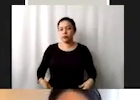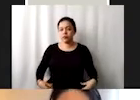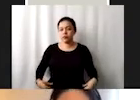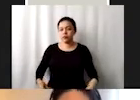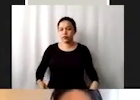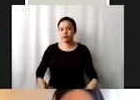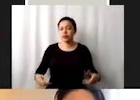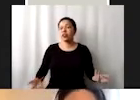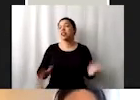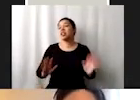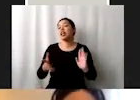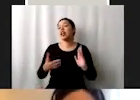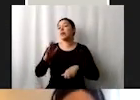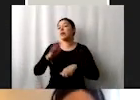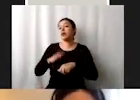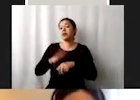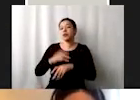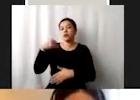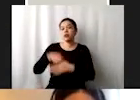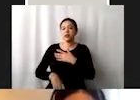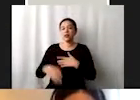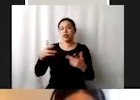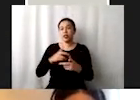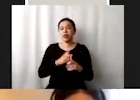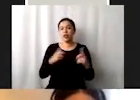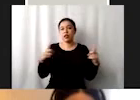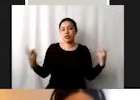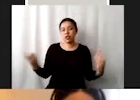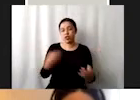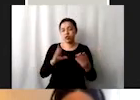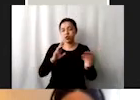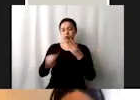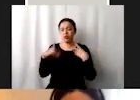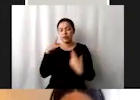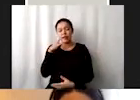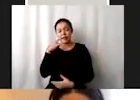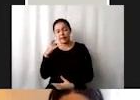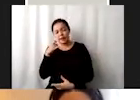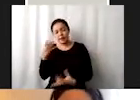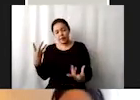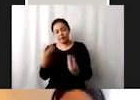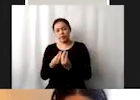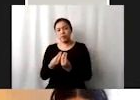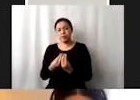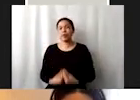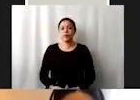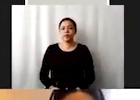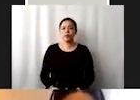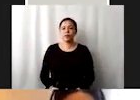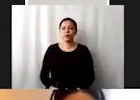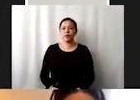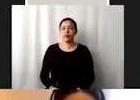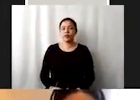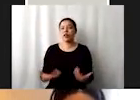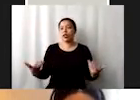tope o corazón de los esfuerzos del desarrollo de todo el mundo. Entonces, bueno, su ejecución, otra vez, siguen